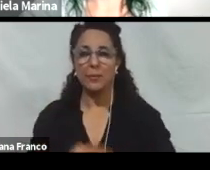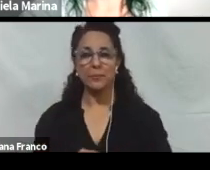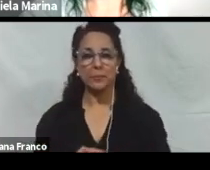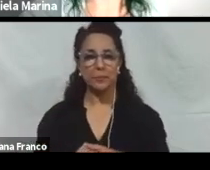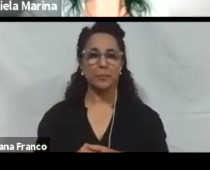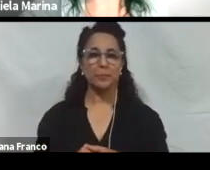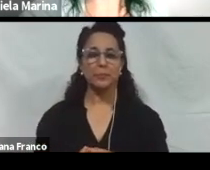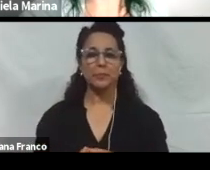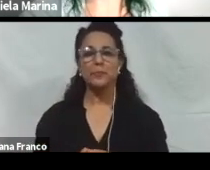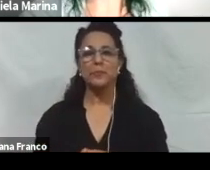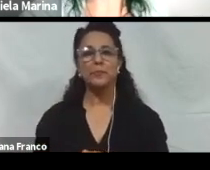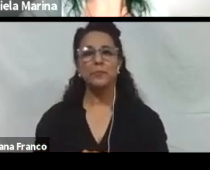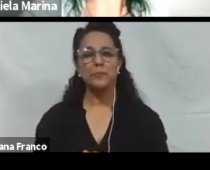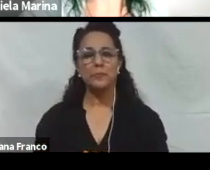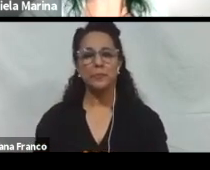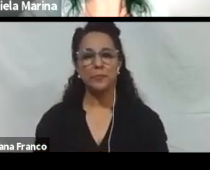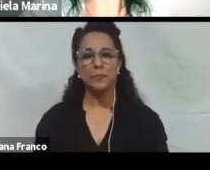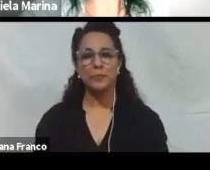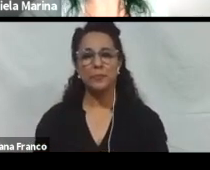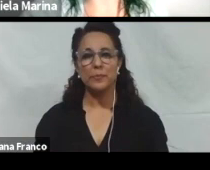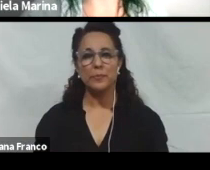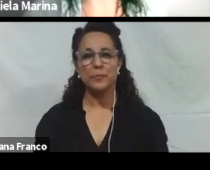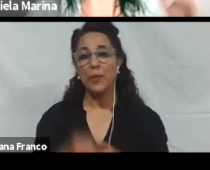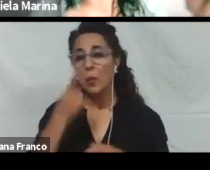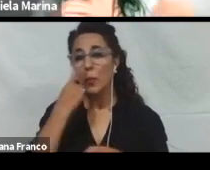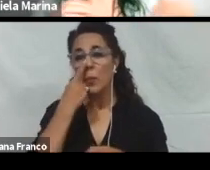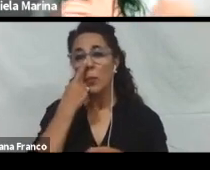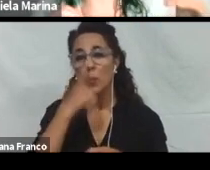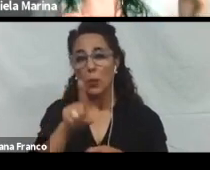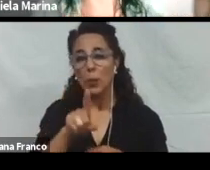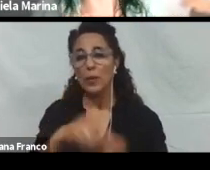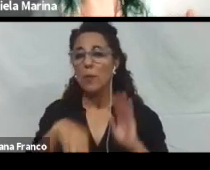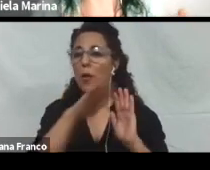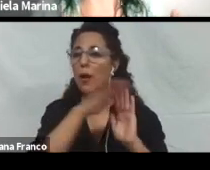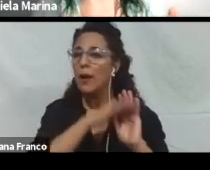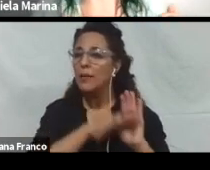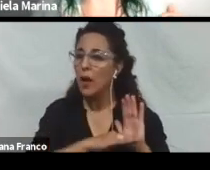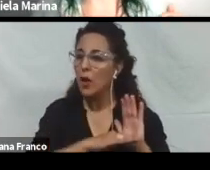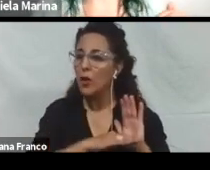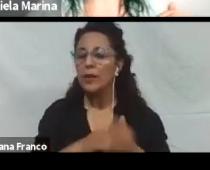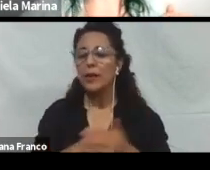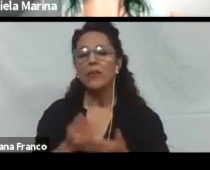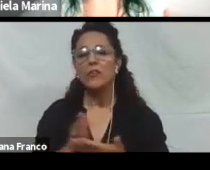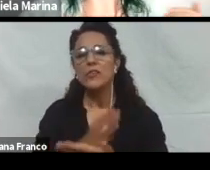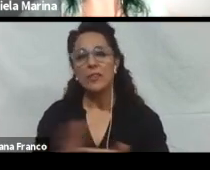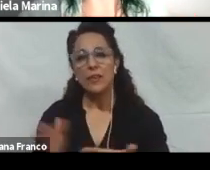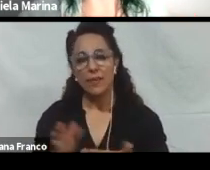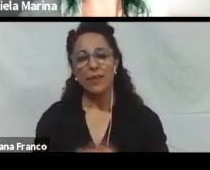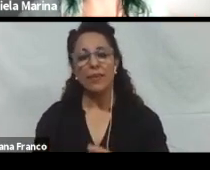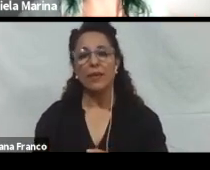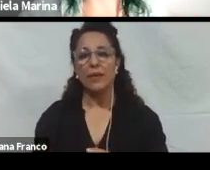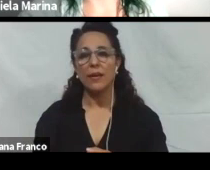Bueno, y por último, les voy a comentar un poco las categorías en las cuales se dividen estas